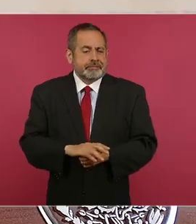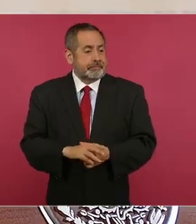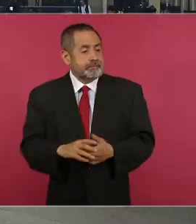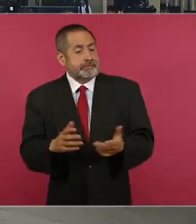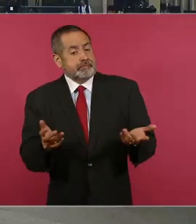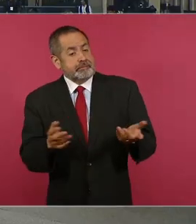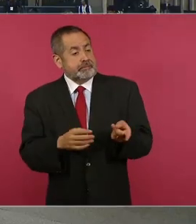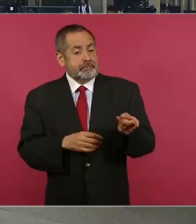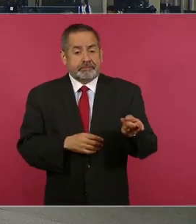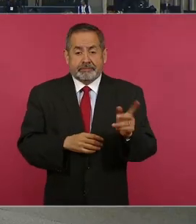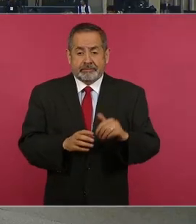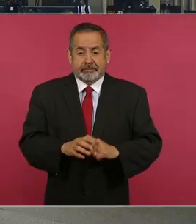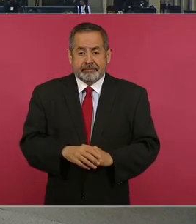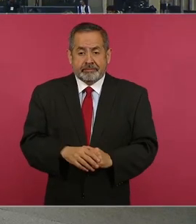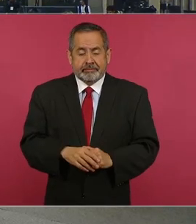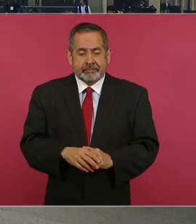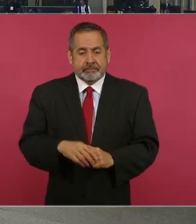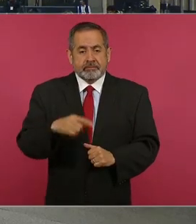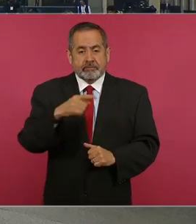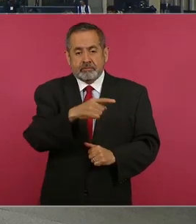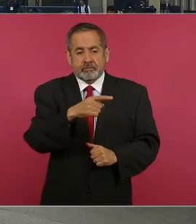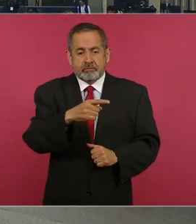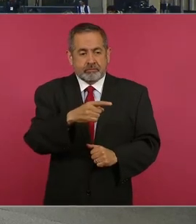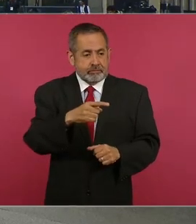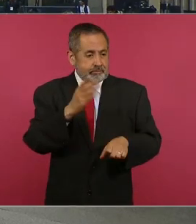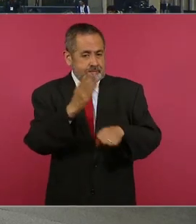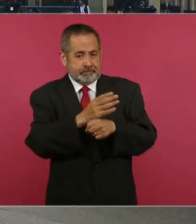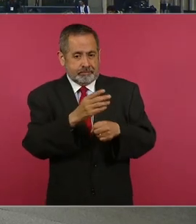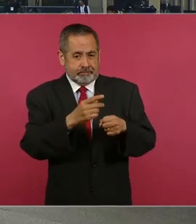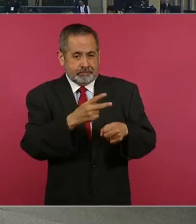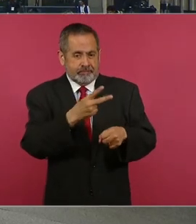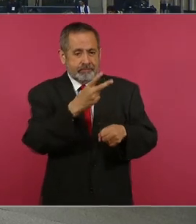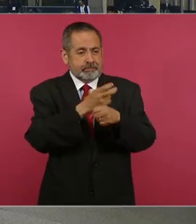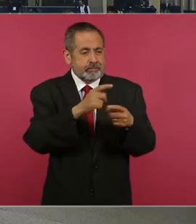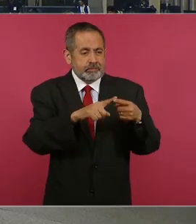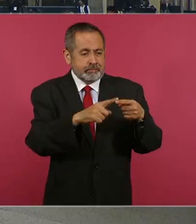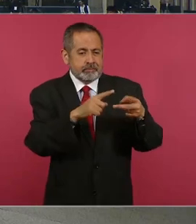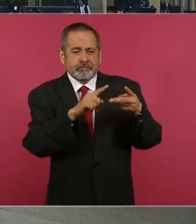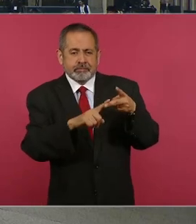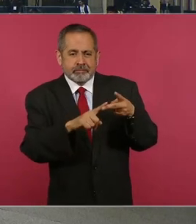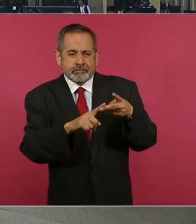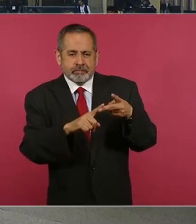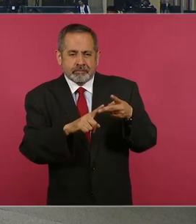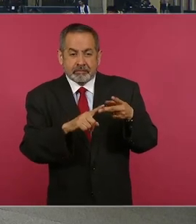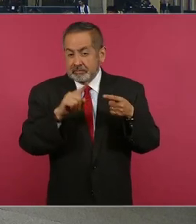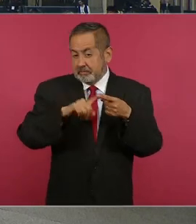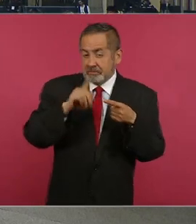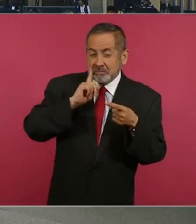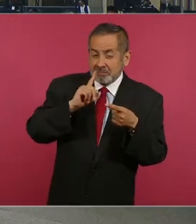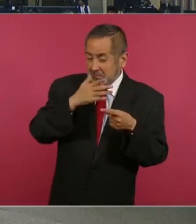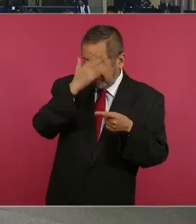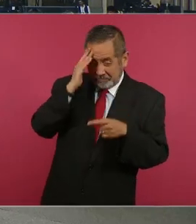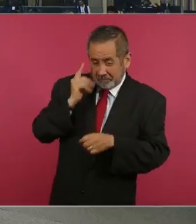es al segundo para que le echan la culpa, ni modo que ya no se dio cuenta